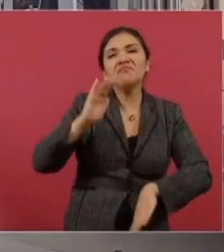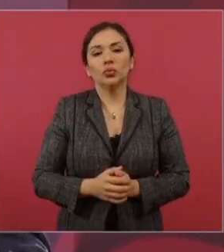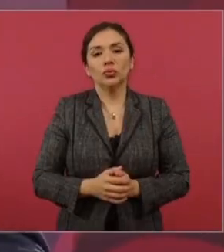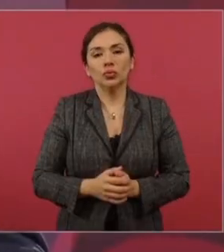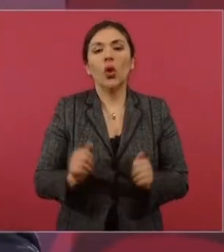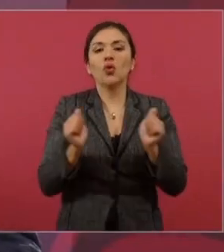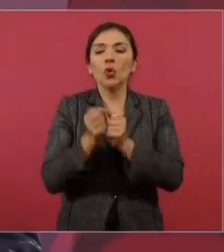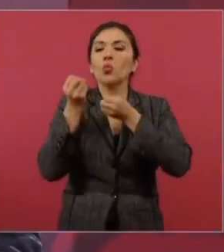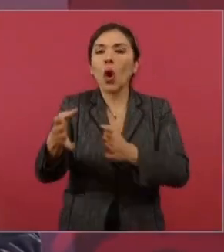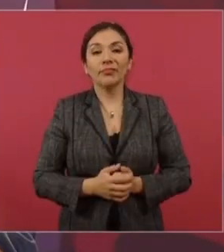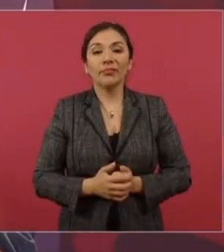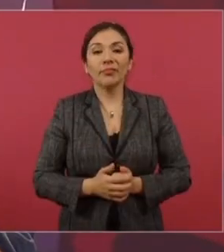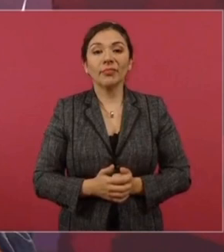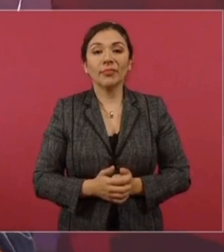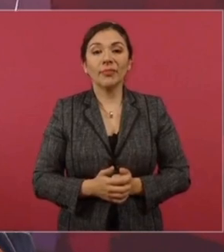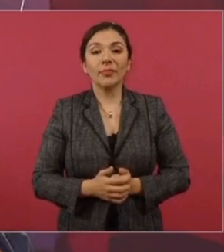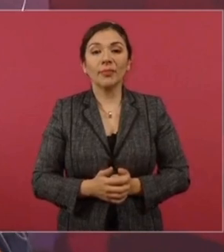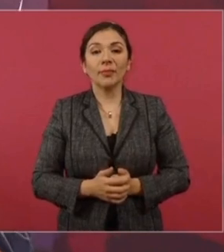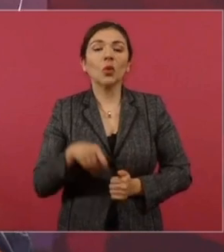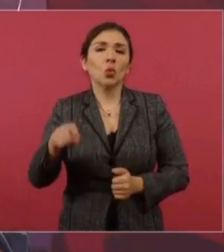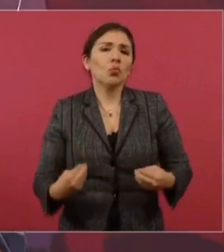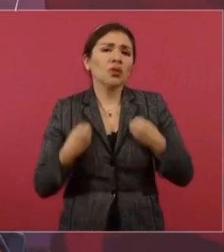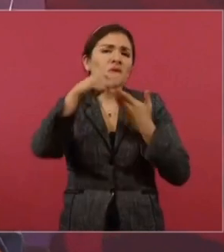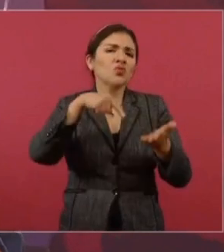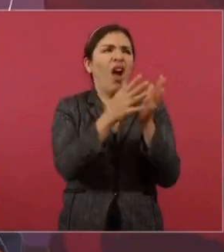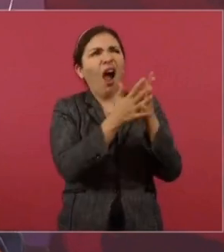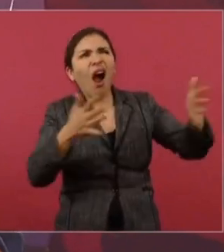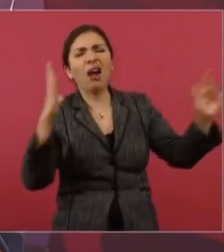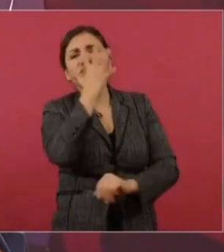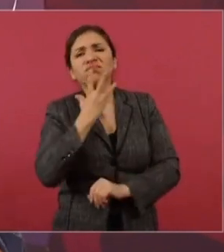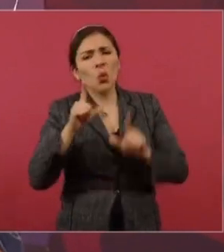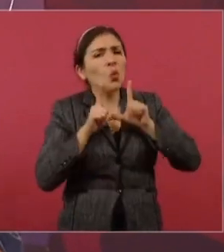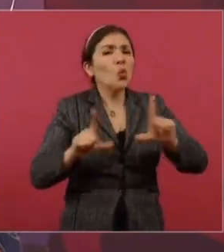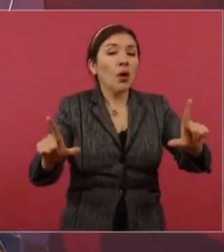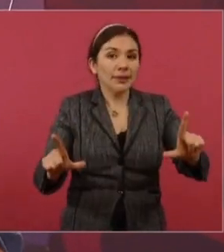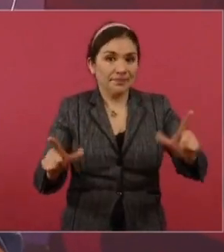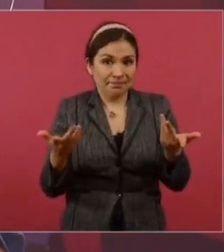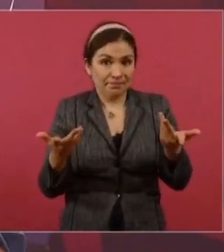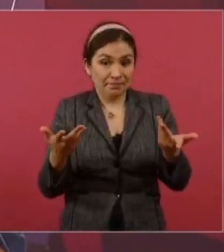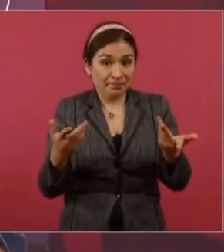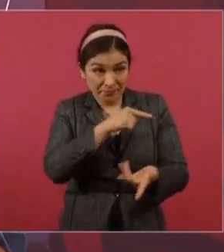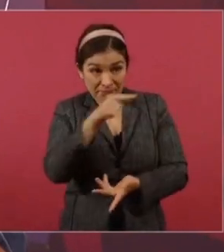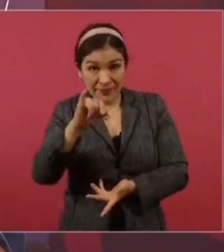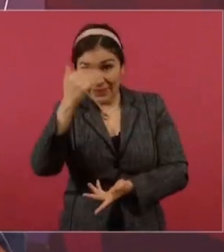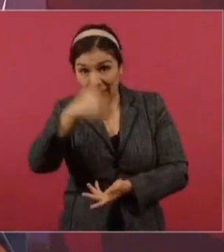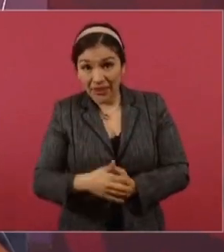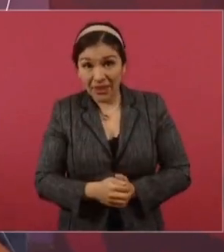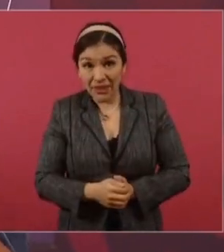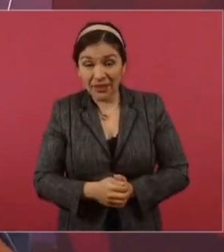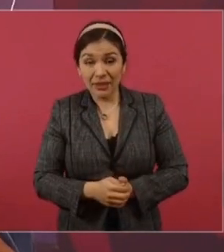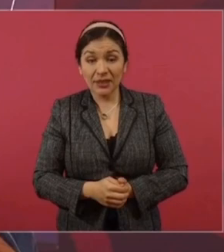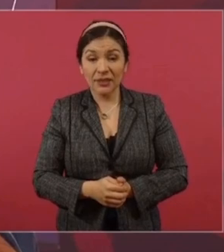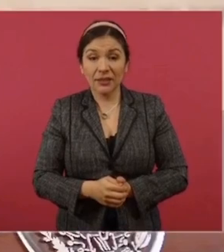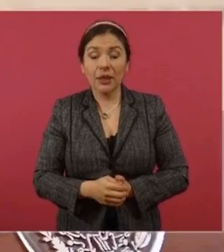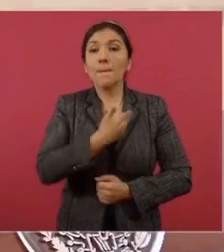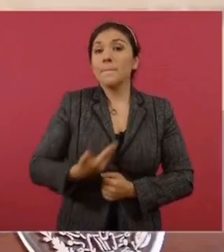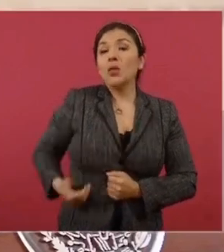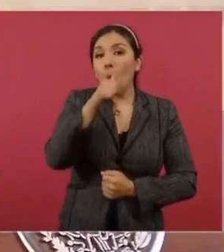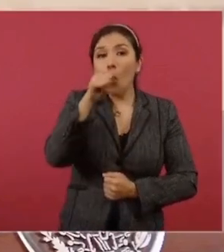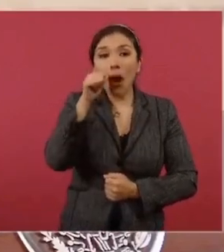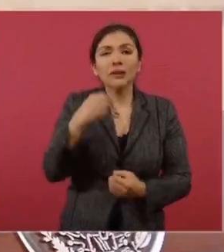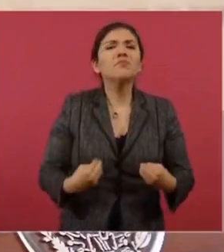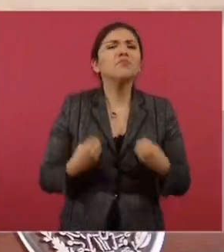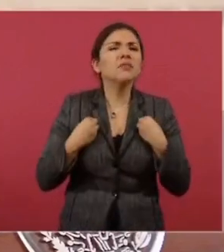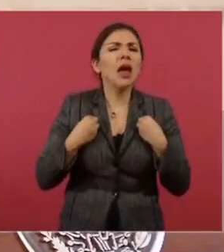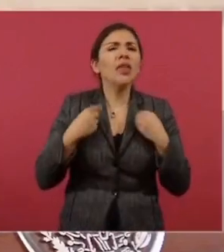luz del palacio, un departamento, vives en un palacio. A ver, si sabían, les pregunto, que el presidente Juárez vivía